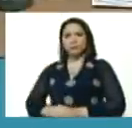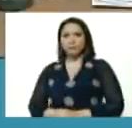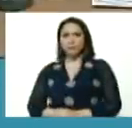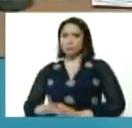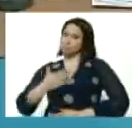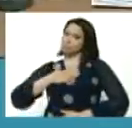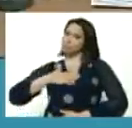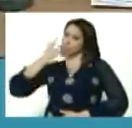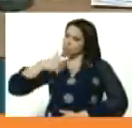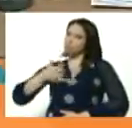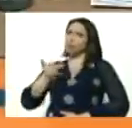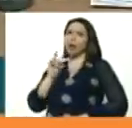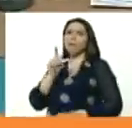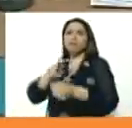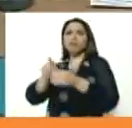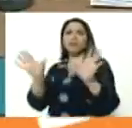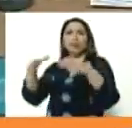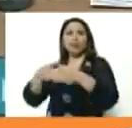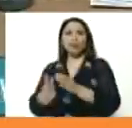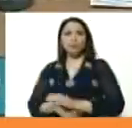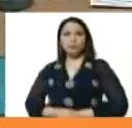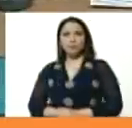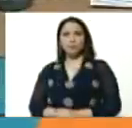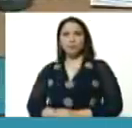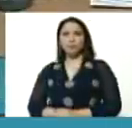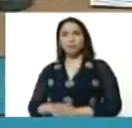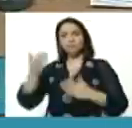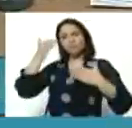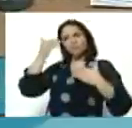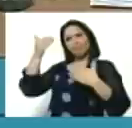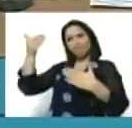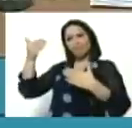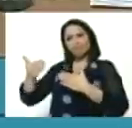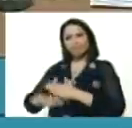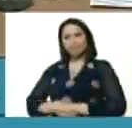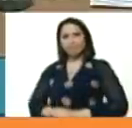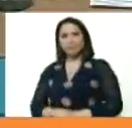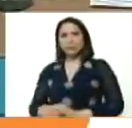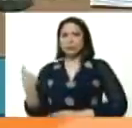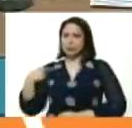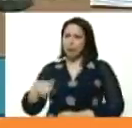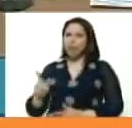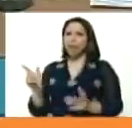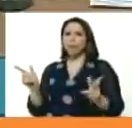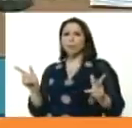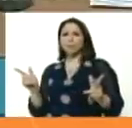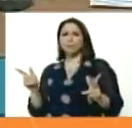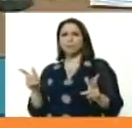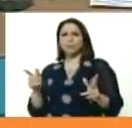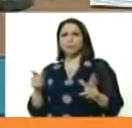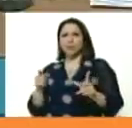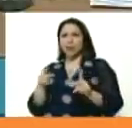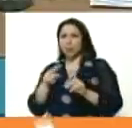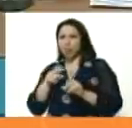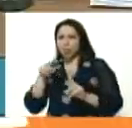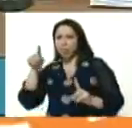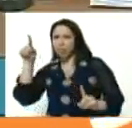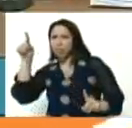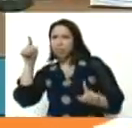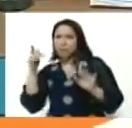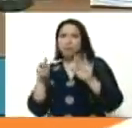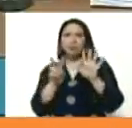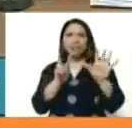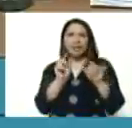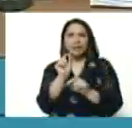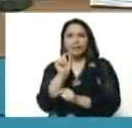yo estoy en la reunión. Mi saludo. Tenemos un pequeño delay de 7